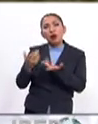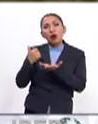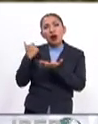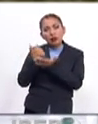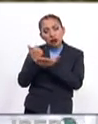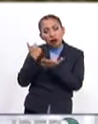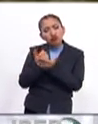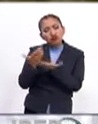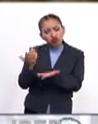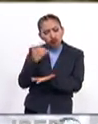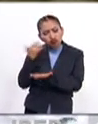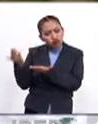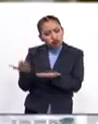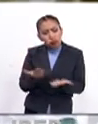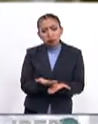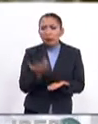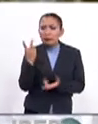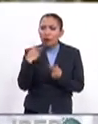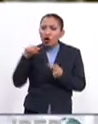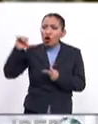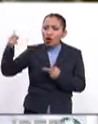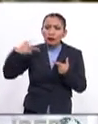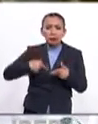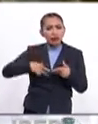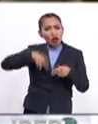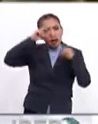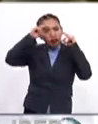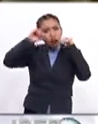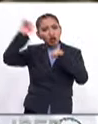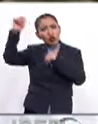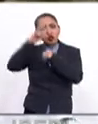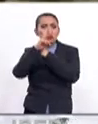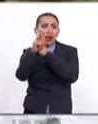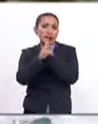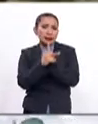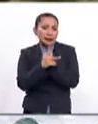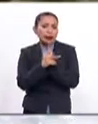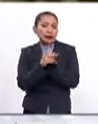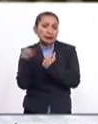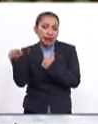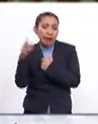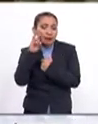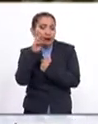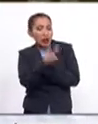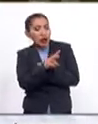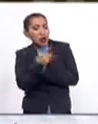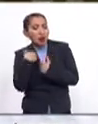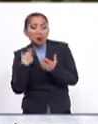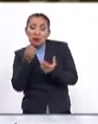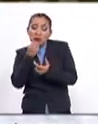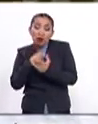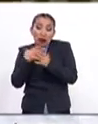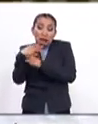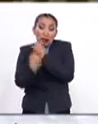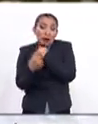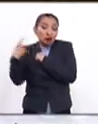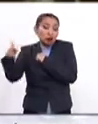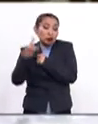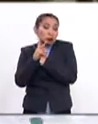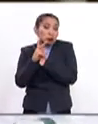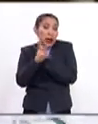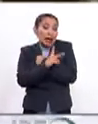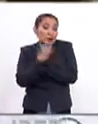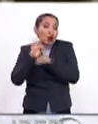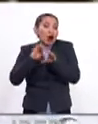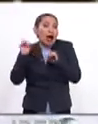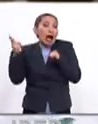acogida a otros intelectuales de otras latitudes que debieron salir de sus países por exilios,